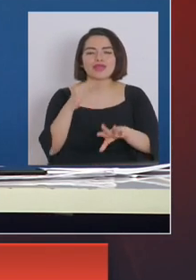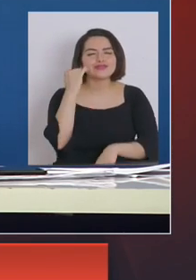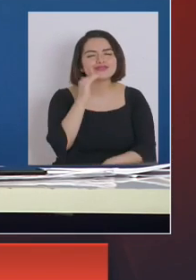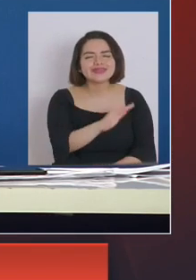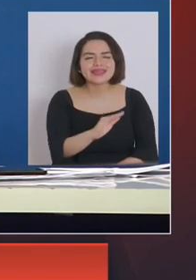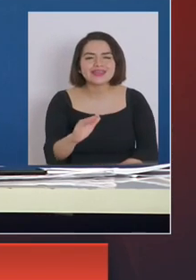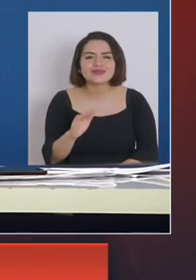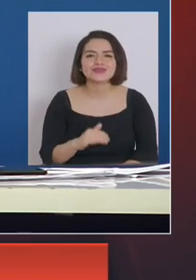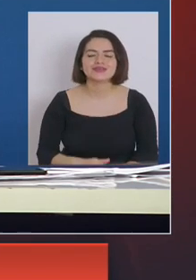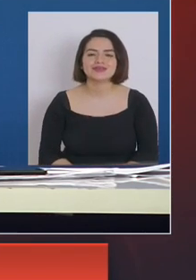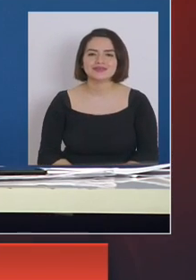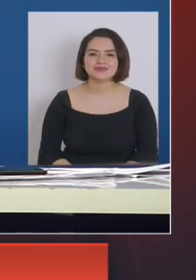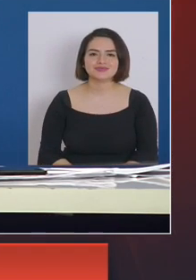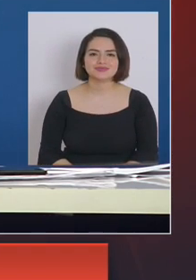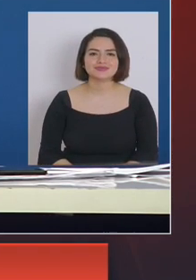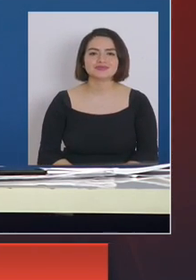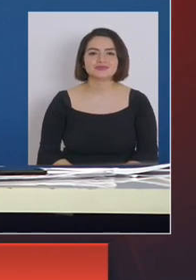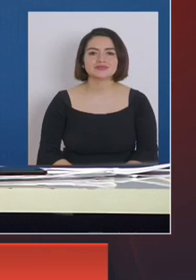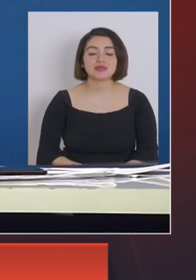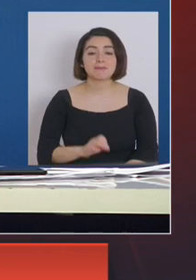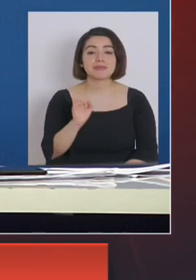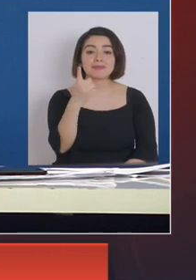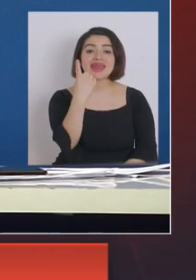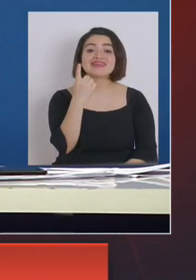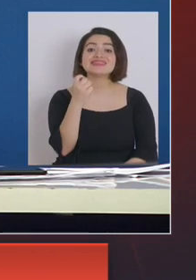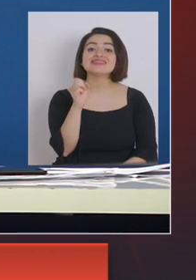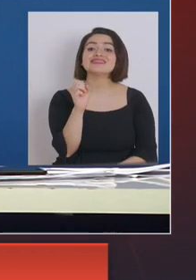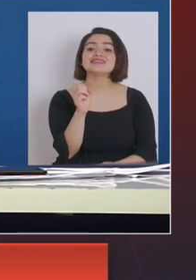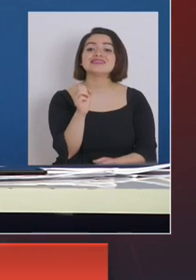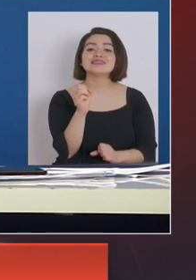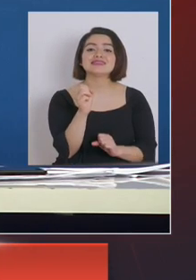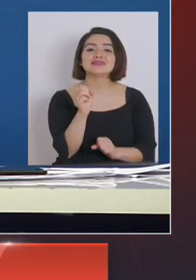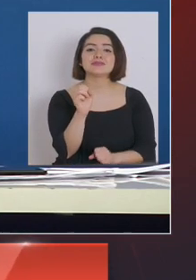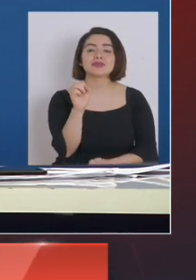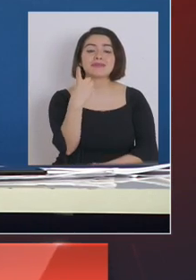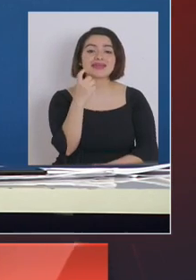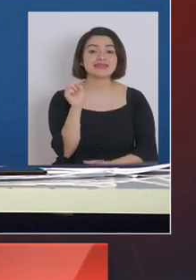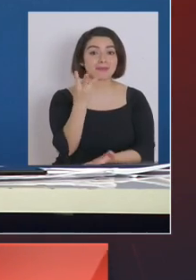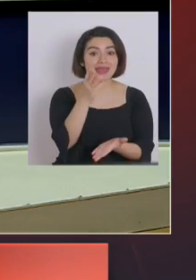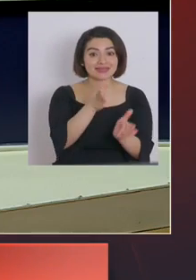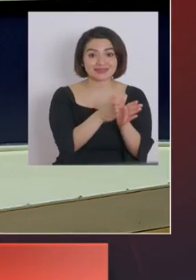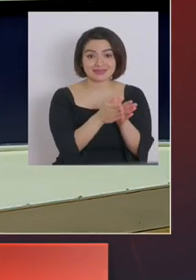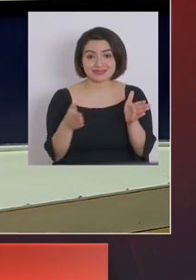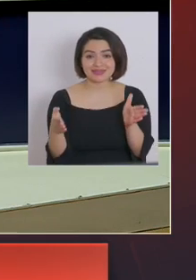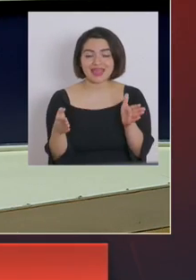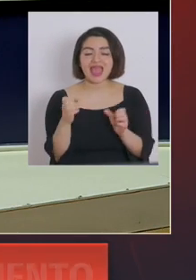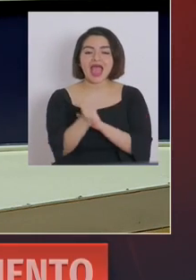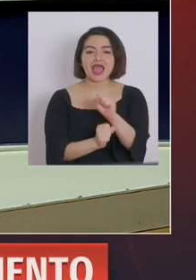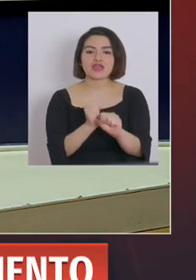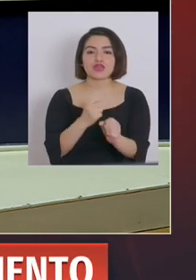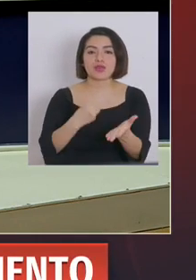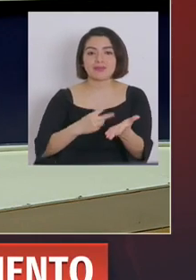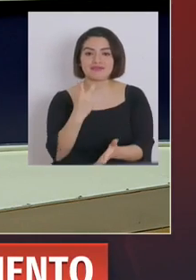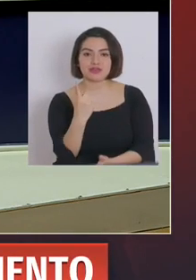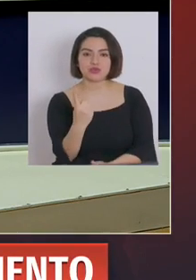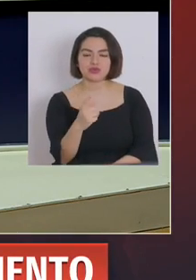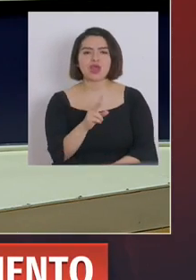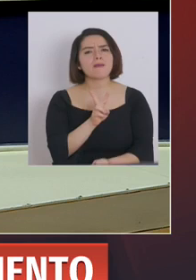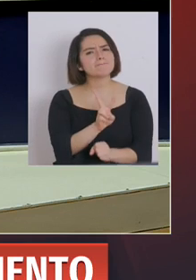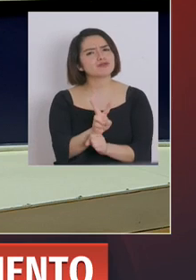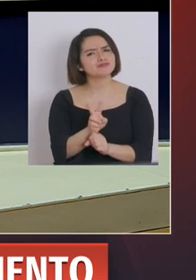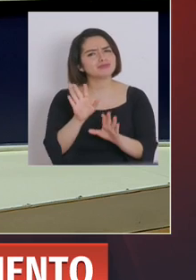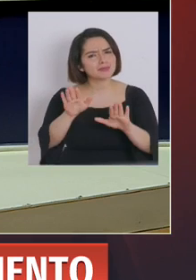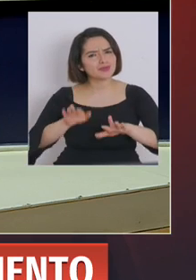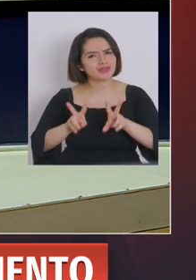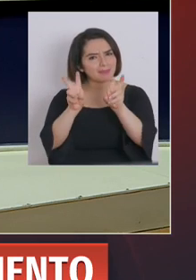dentro del primer trimestre del año 2021. Ministra, insistir en ese sentido de los profesores,